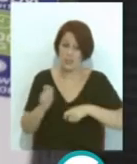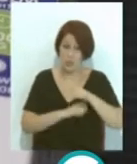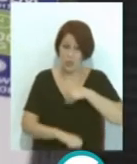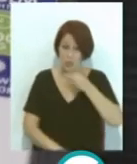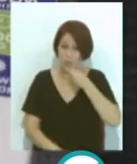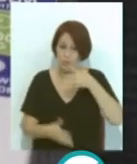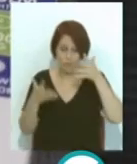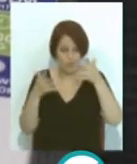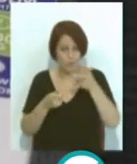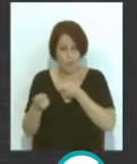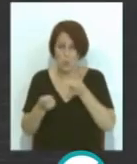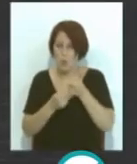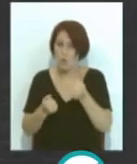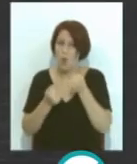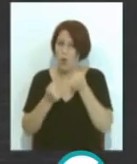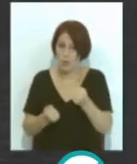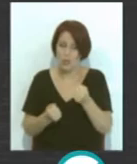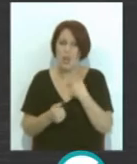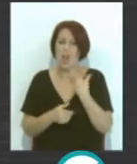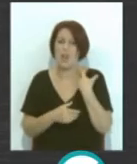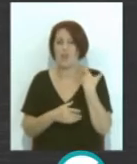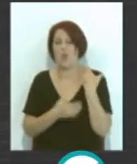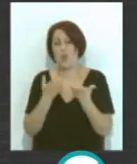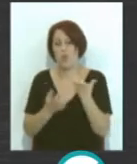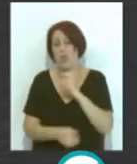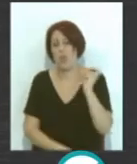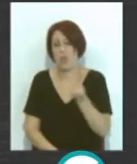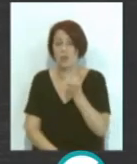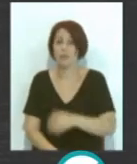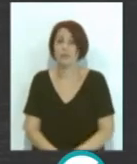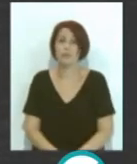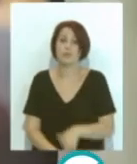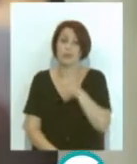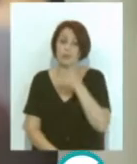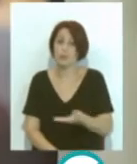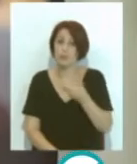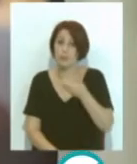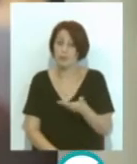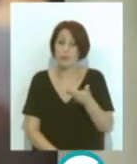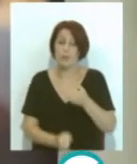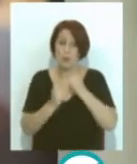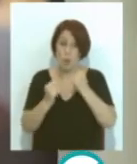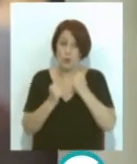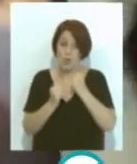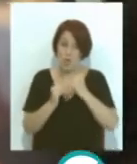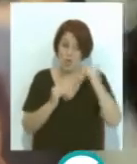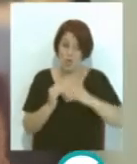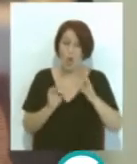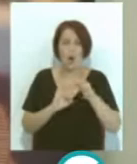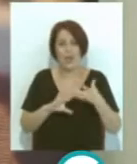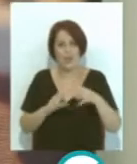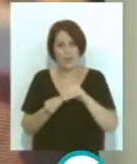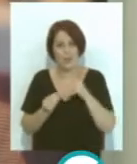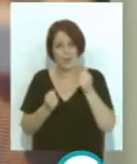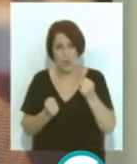recomiendan controlar la potencia de los electrodomésticos. Importante, bajar las potencias, o mejor dicho, adecuar